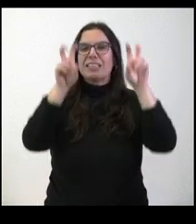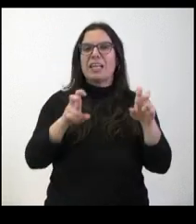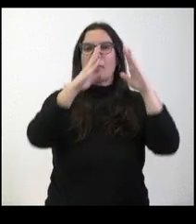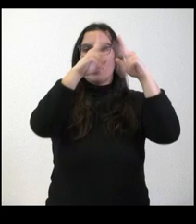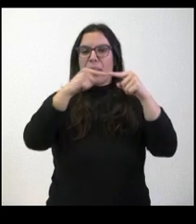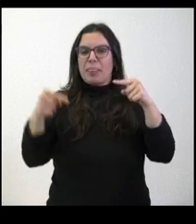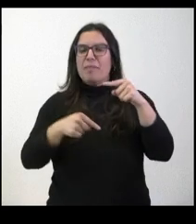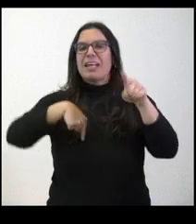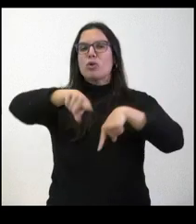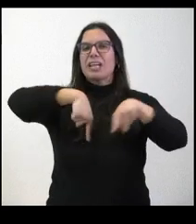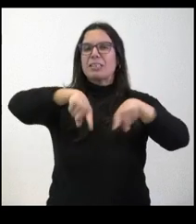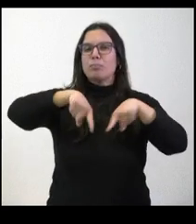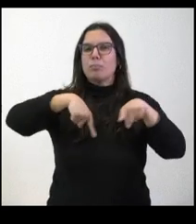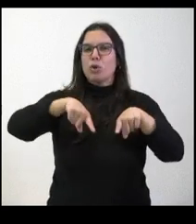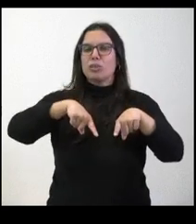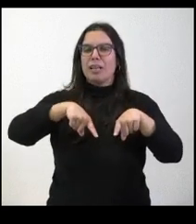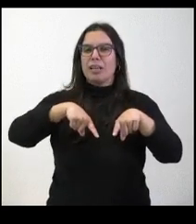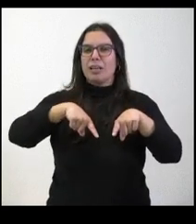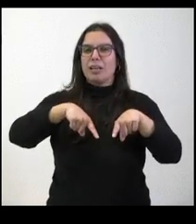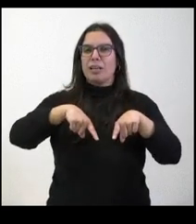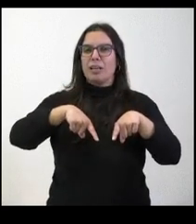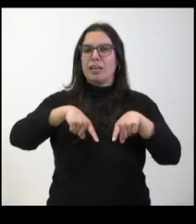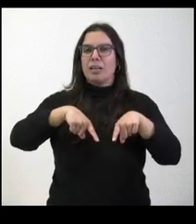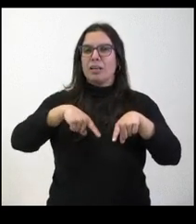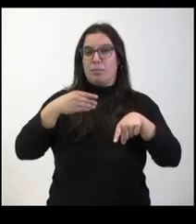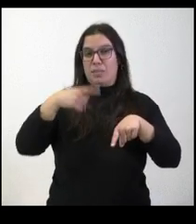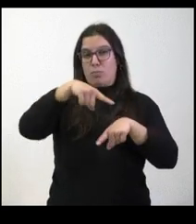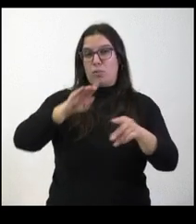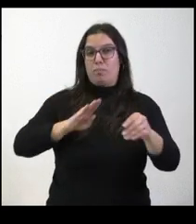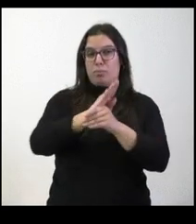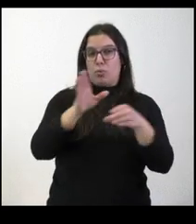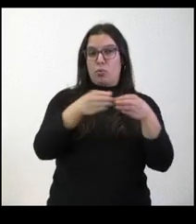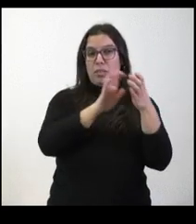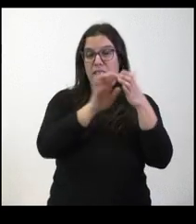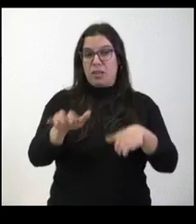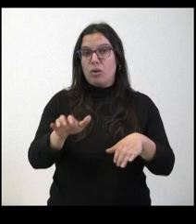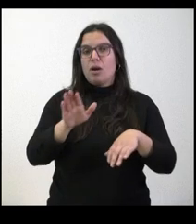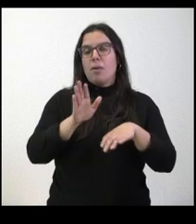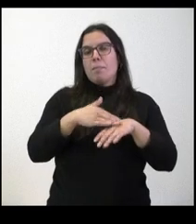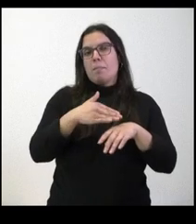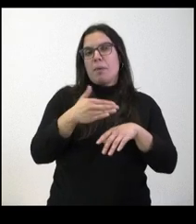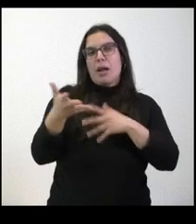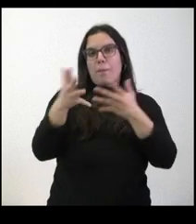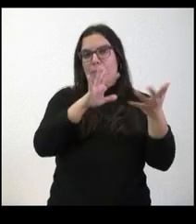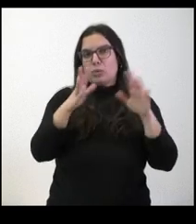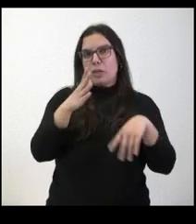y las rutas de transporte financiadas por la Junta de Castileo, para hacernos un poco idea de cómo está la situación en el